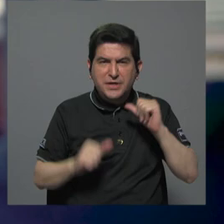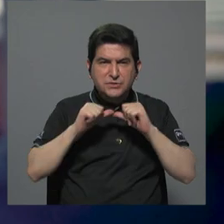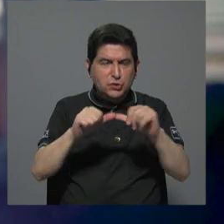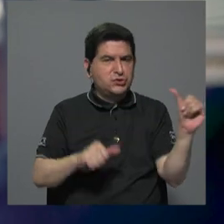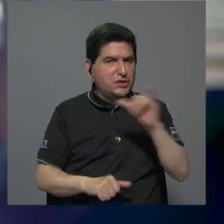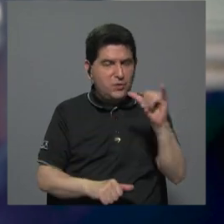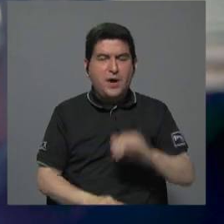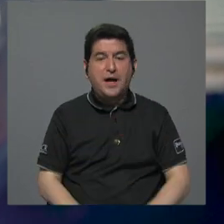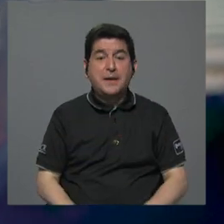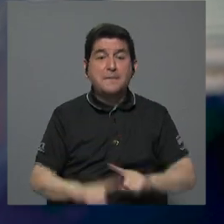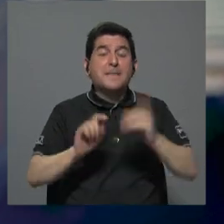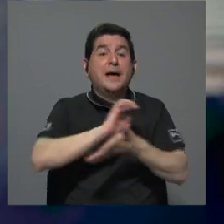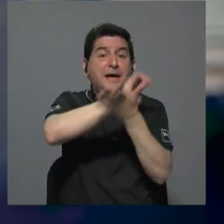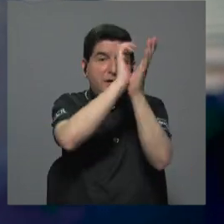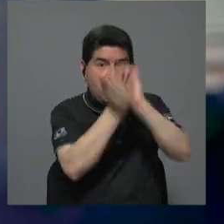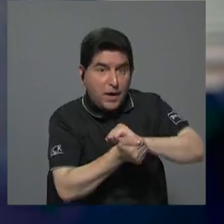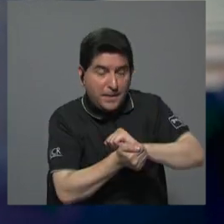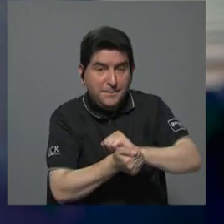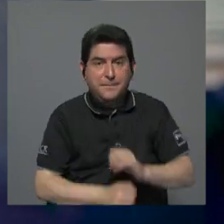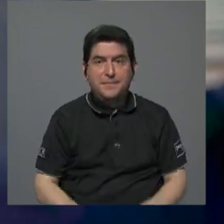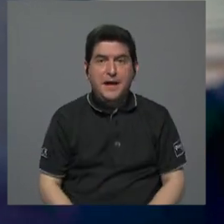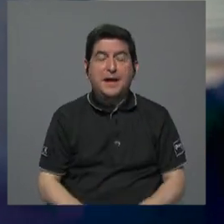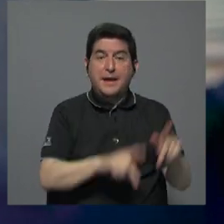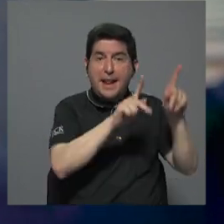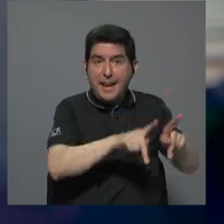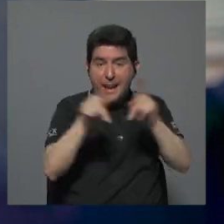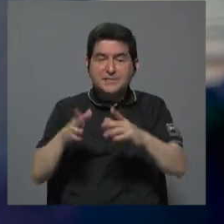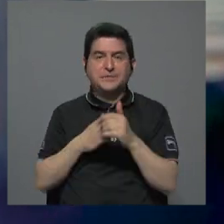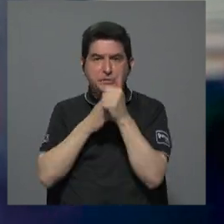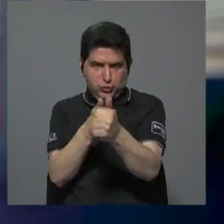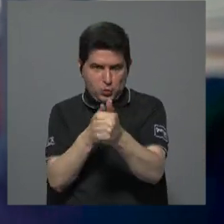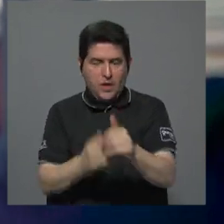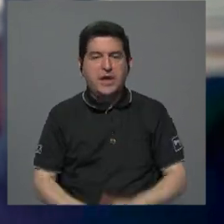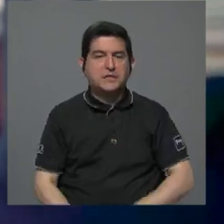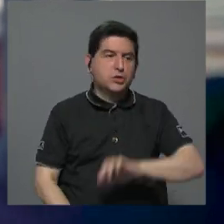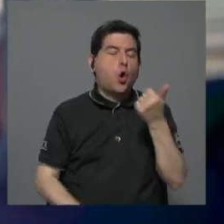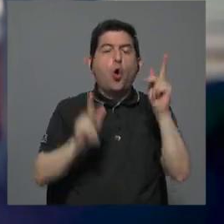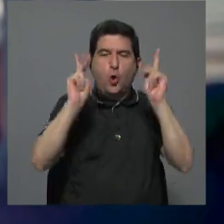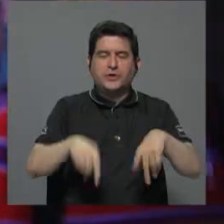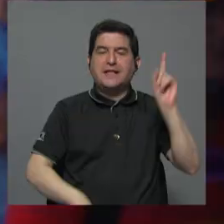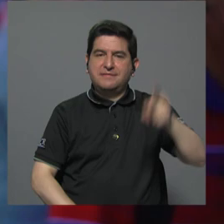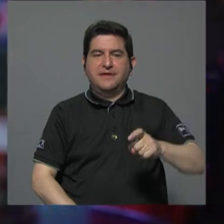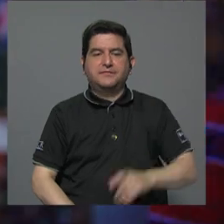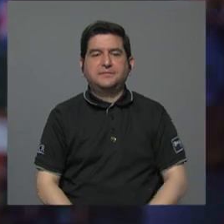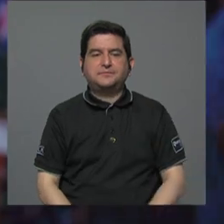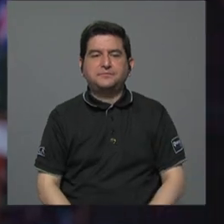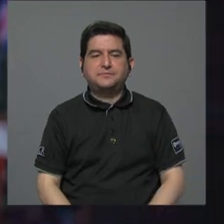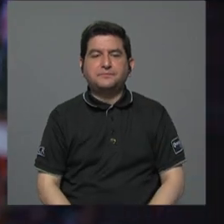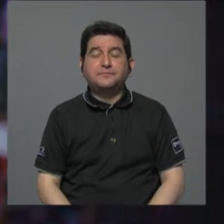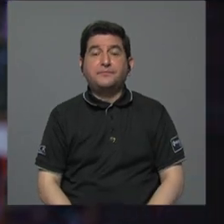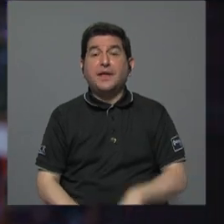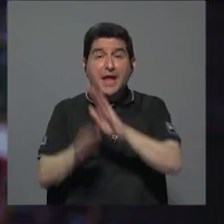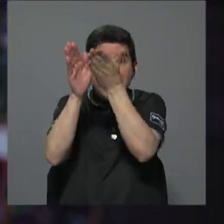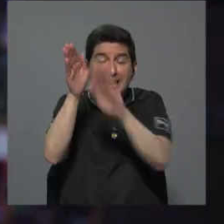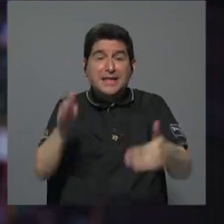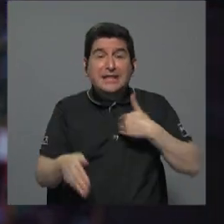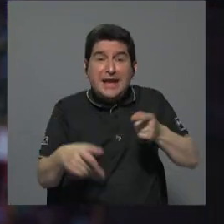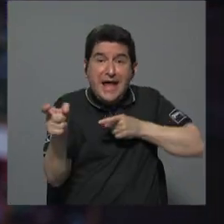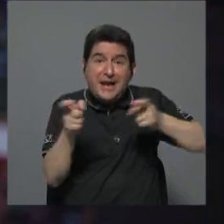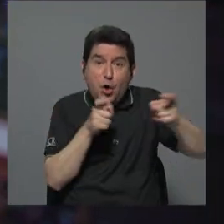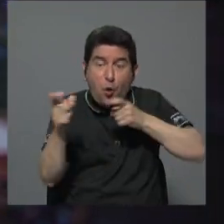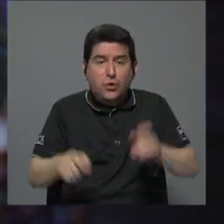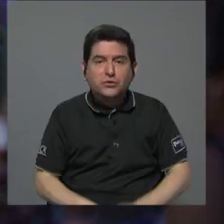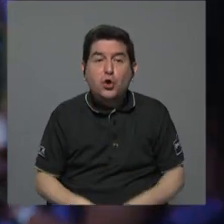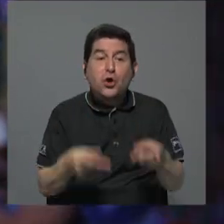la misma, nada más que cambiar las personas que lo dirigen, poner otras personas. Y que la Contraloría tenga un control